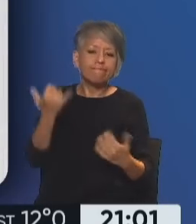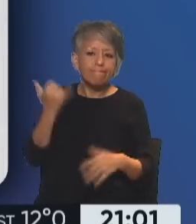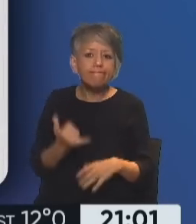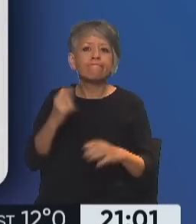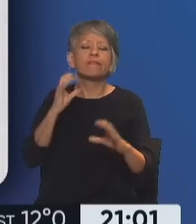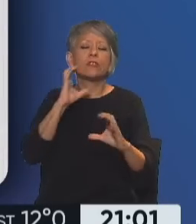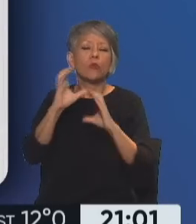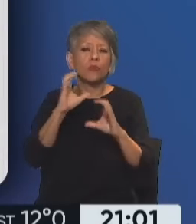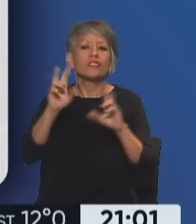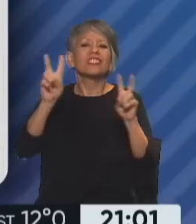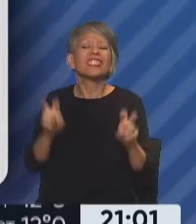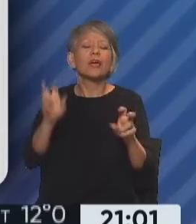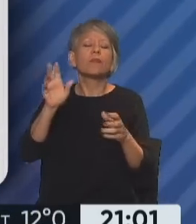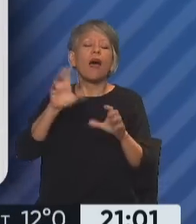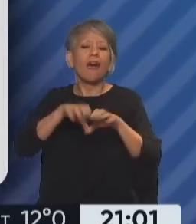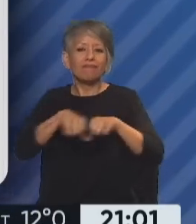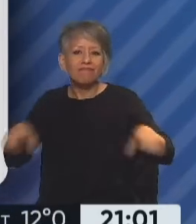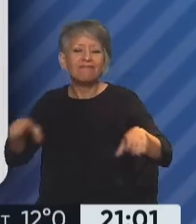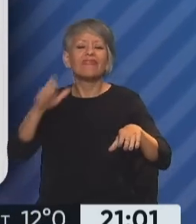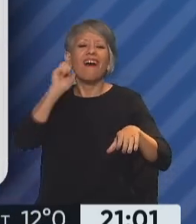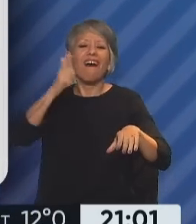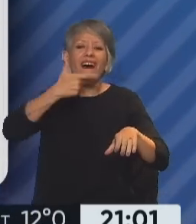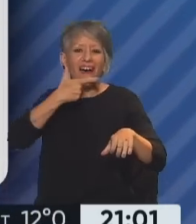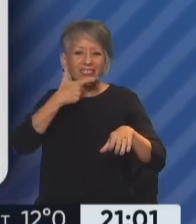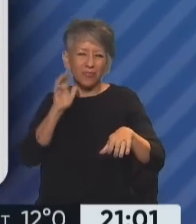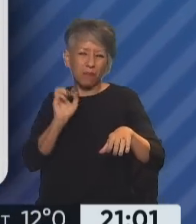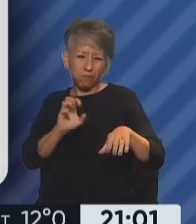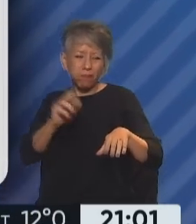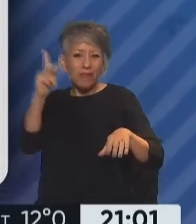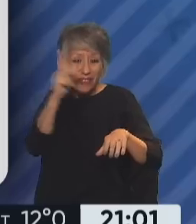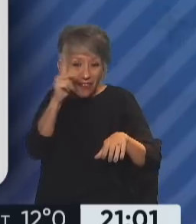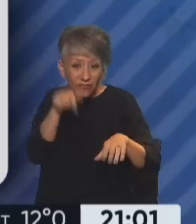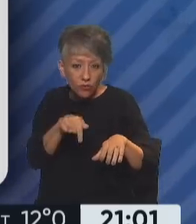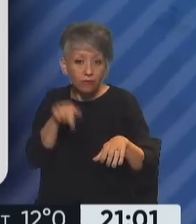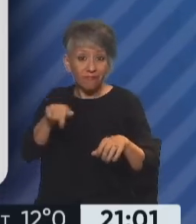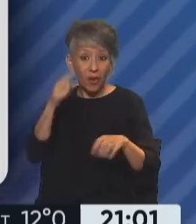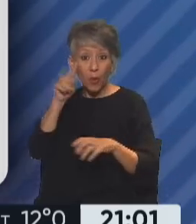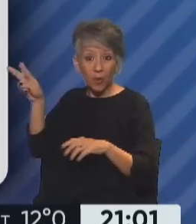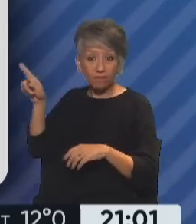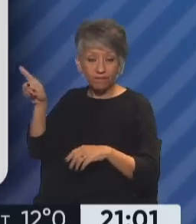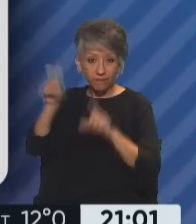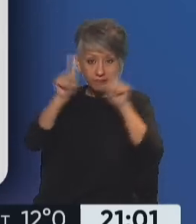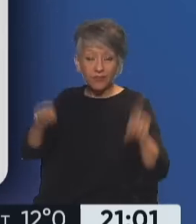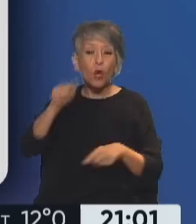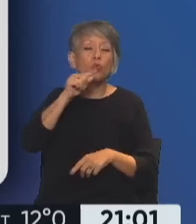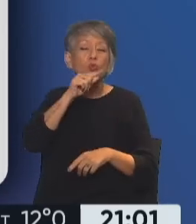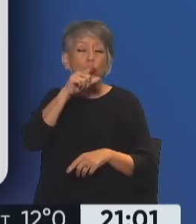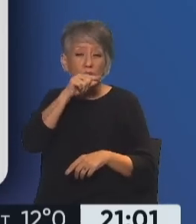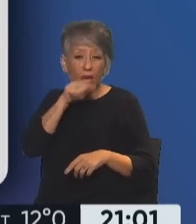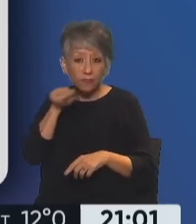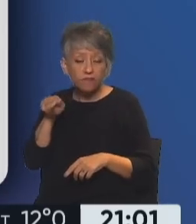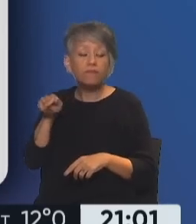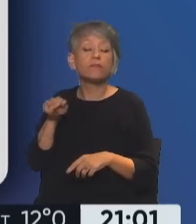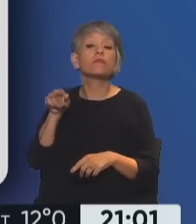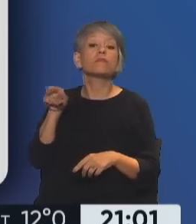licitación y de construcción del gasoducto Néstor Kirchner. Ahí estamos viendo justamente en pantalla el tuit de Energía Argentina y en esa